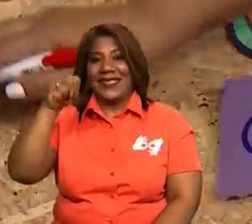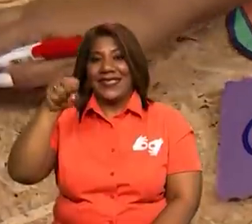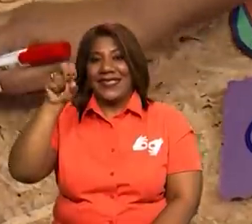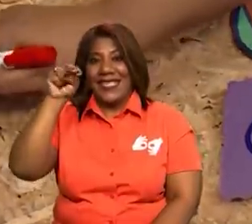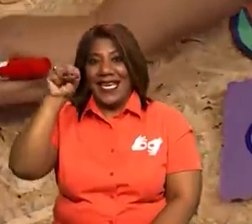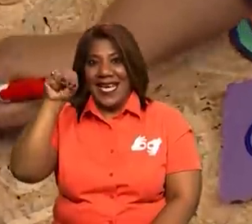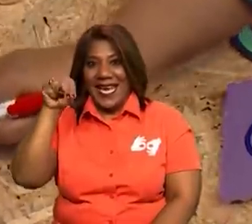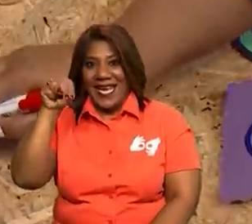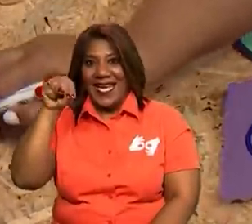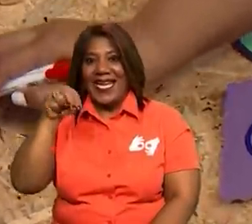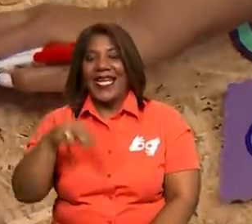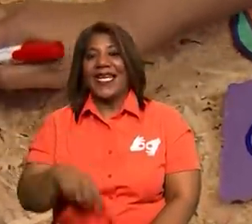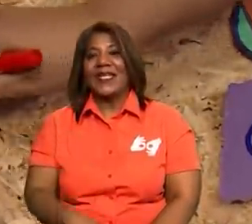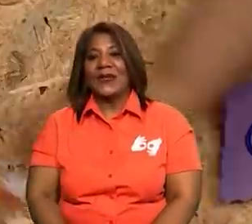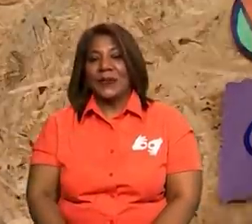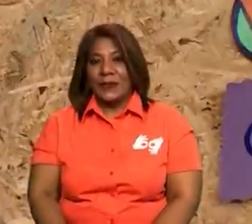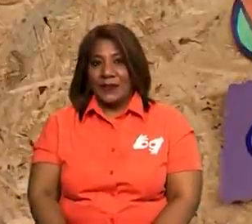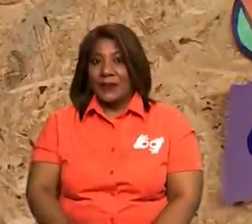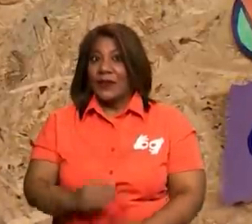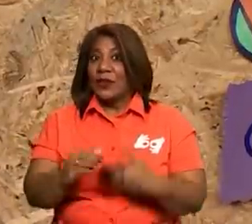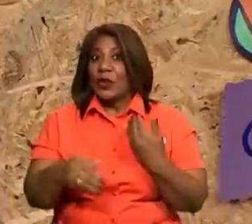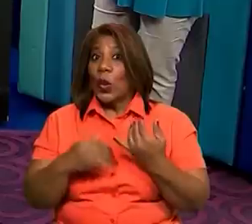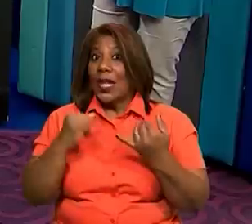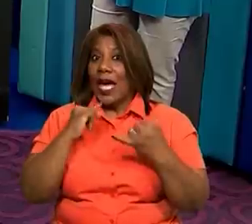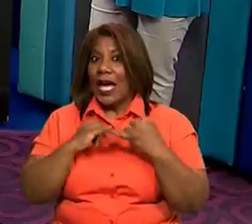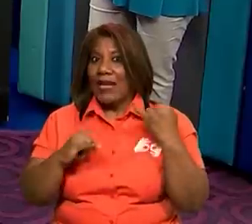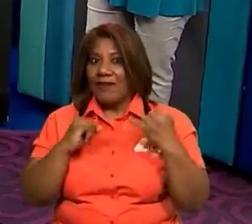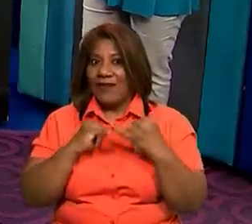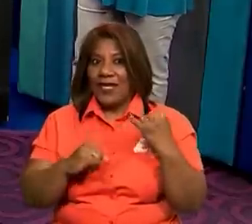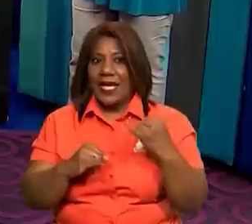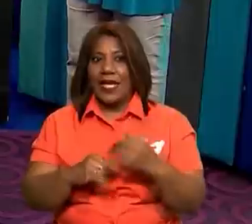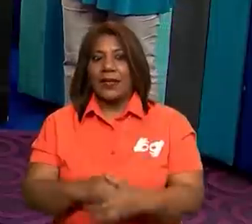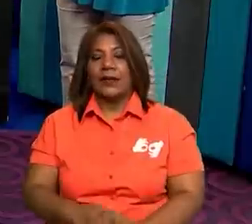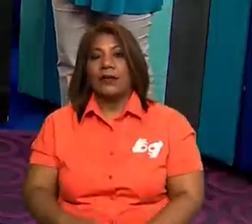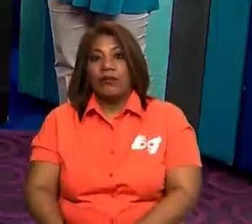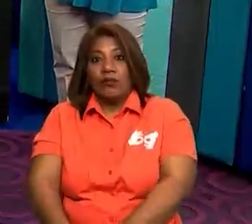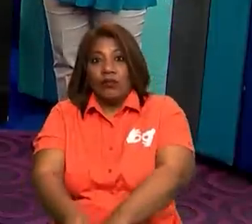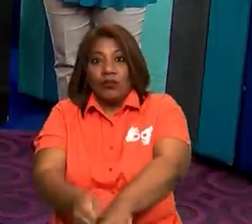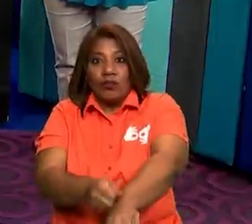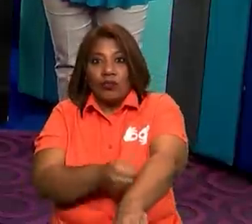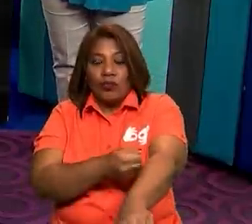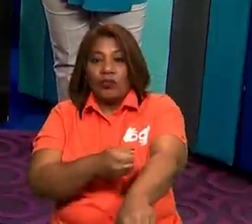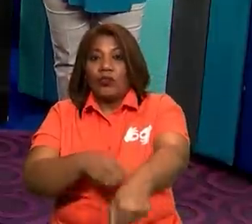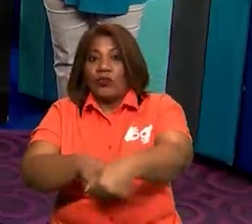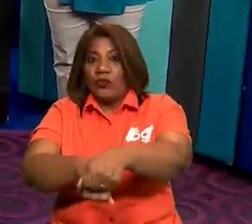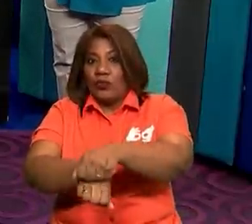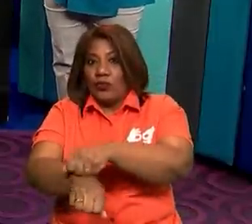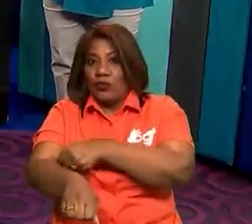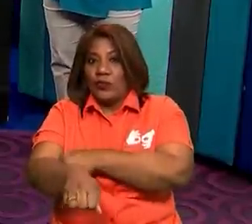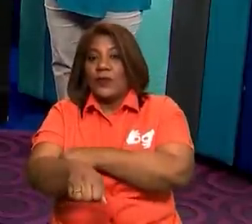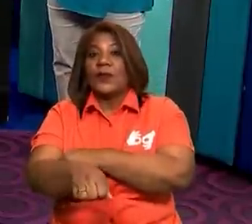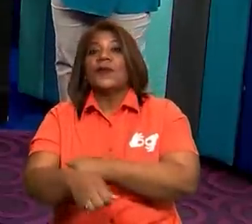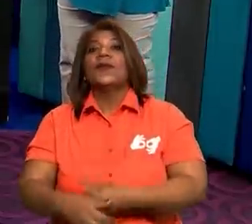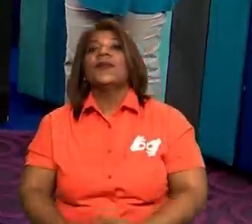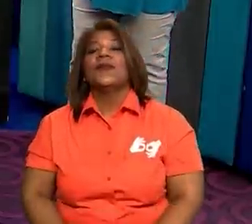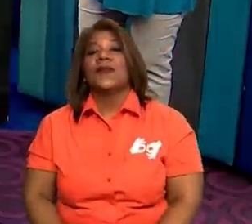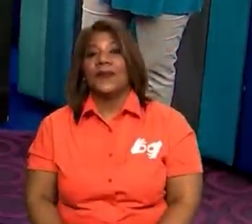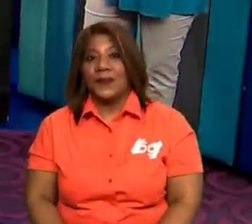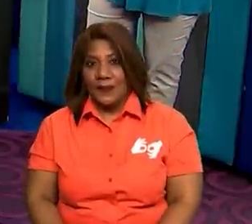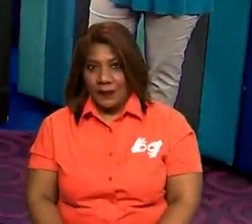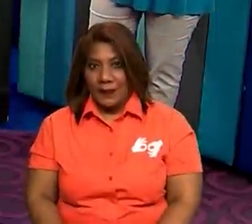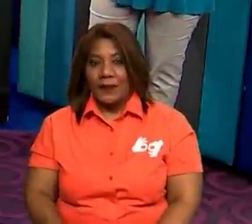Muy bien. Y la última es calcetín. A ver,